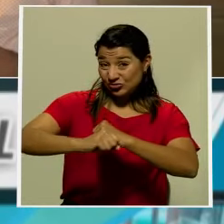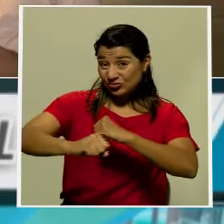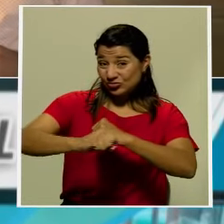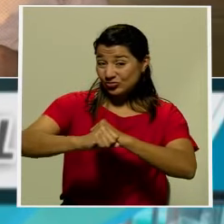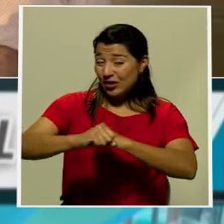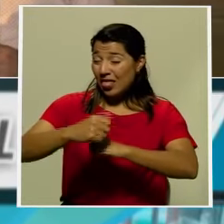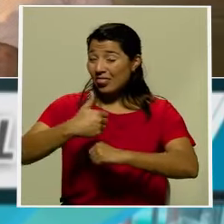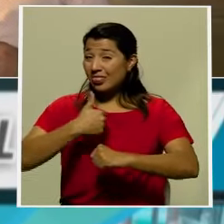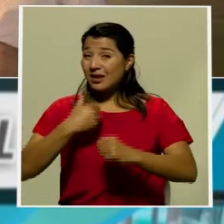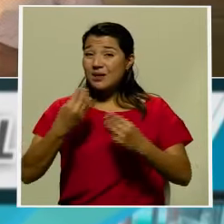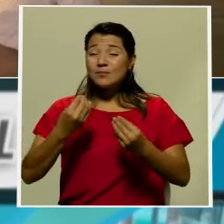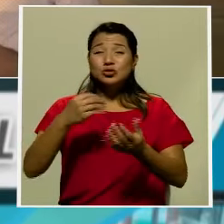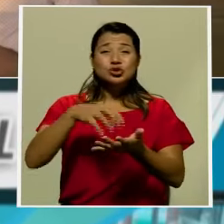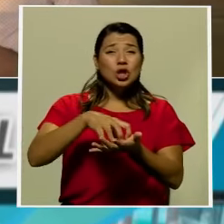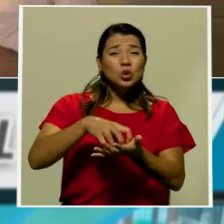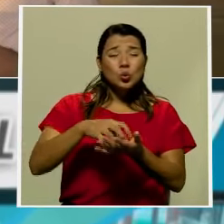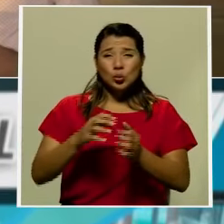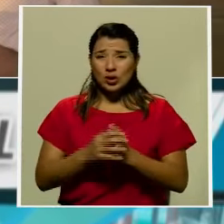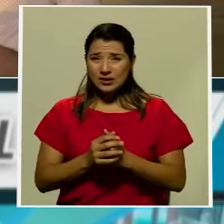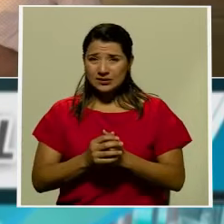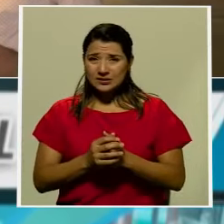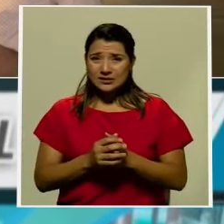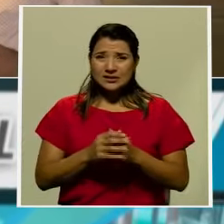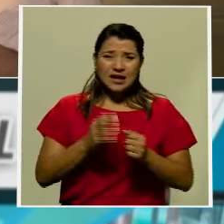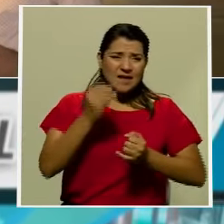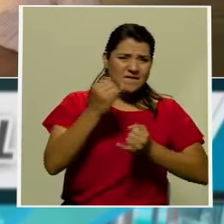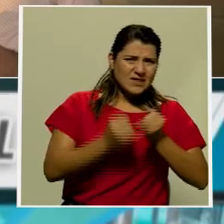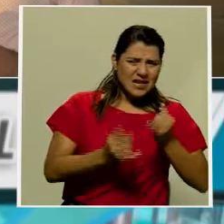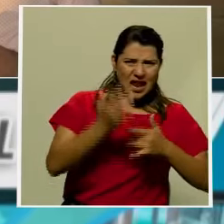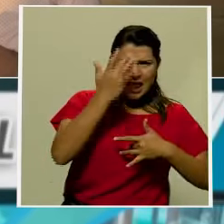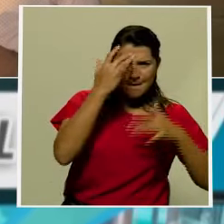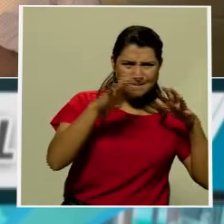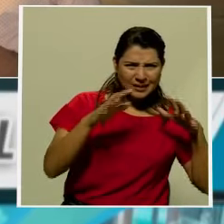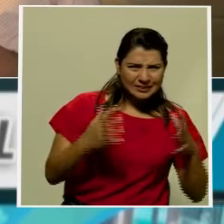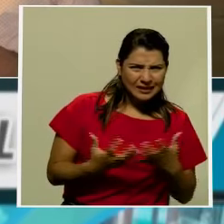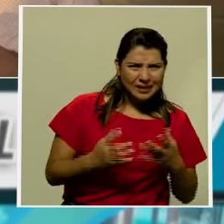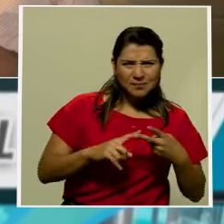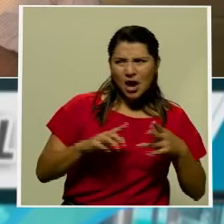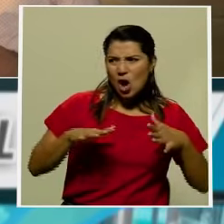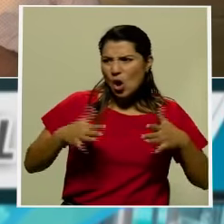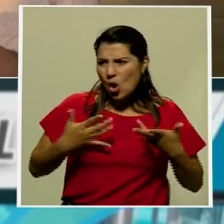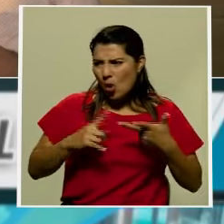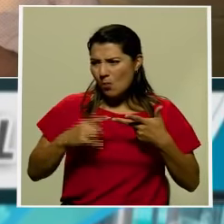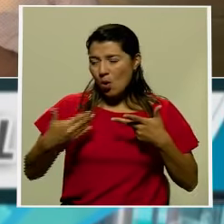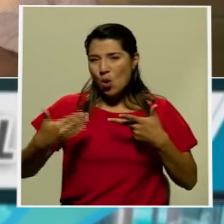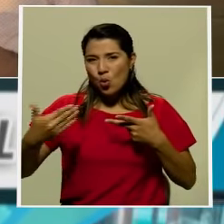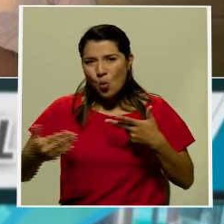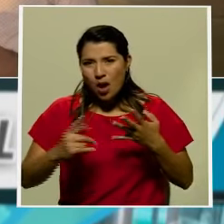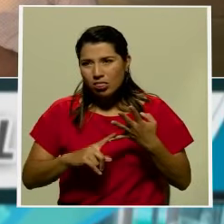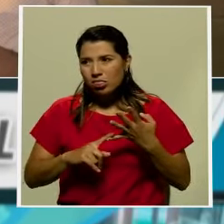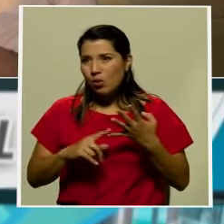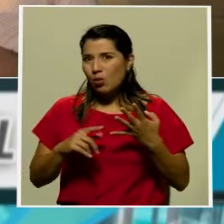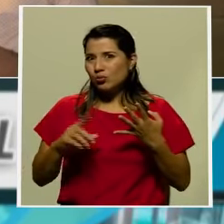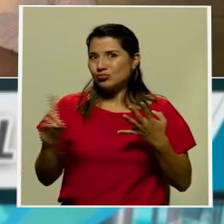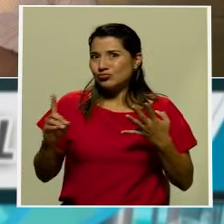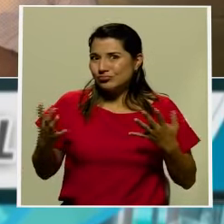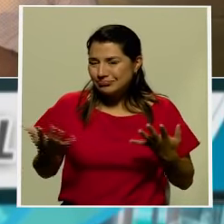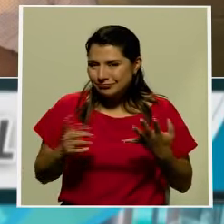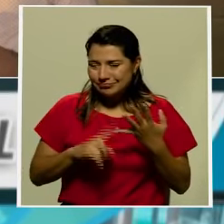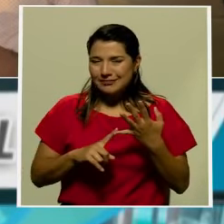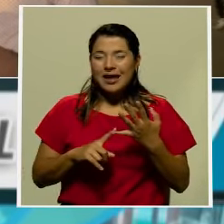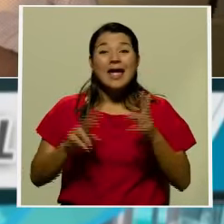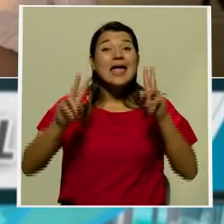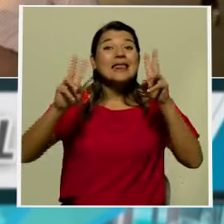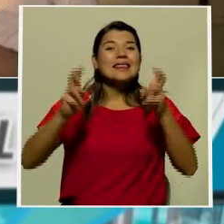interrogación el final de la pandemia cómo llegará cuándo llegará en qué condiciones llegará el tema de la